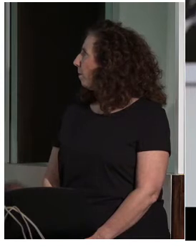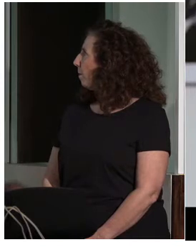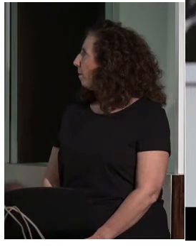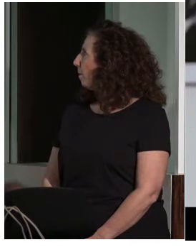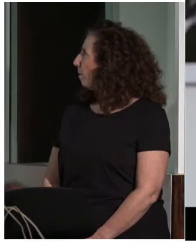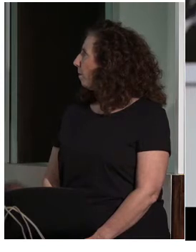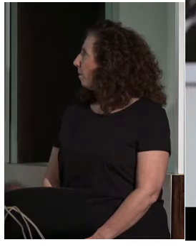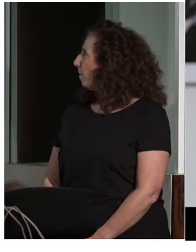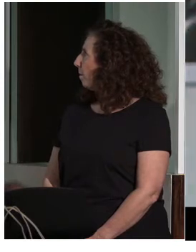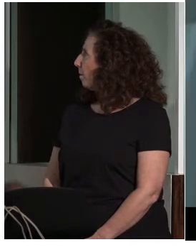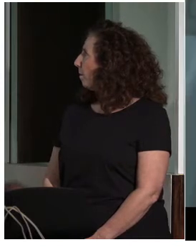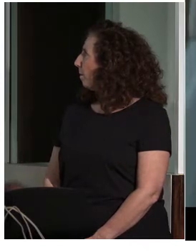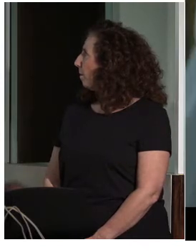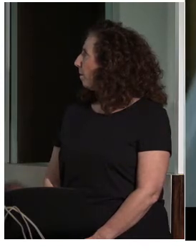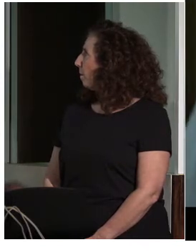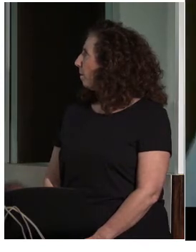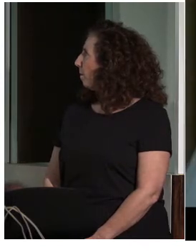de 10 en punto a 20 en punto.